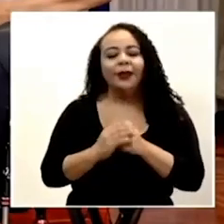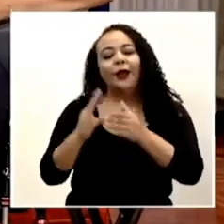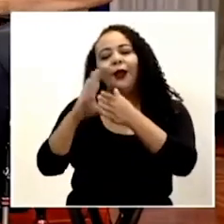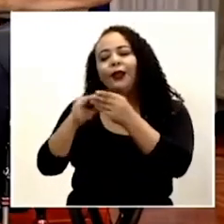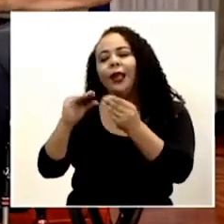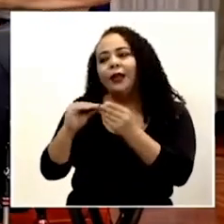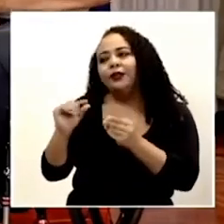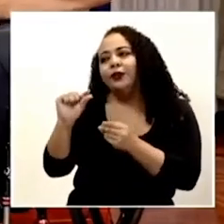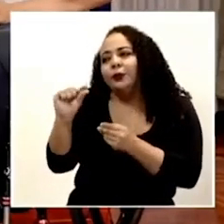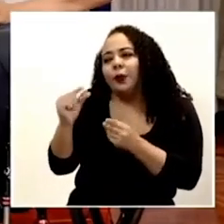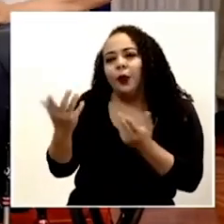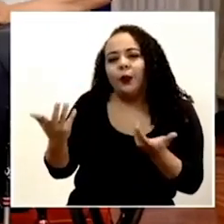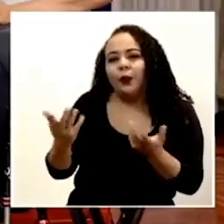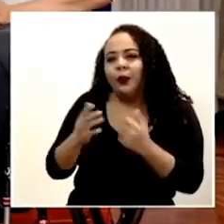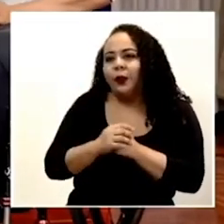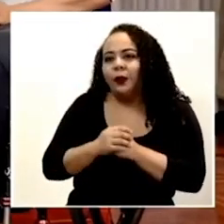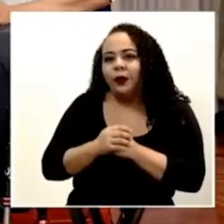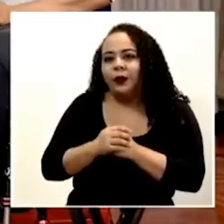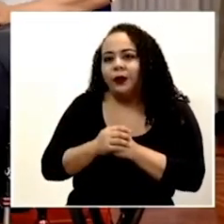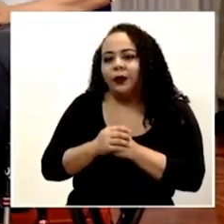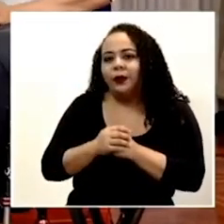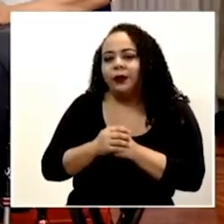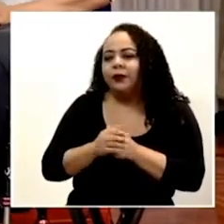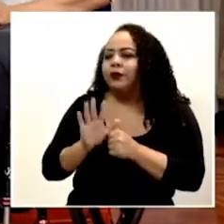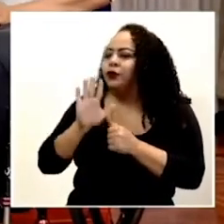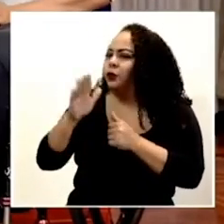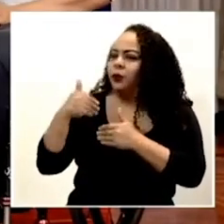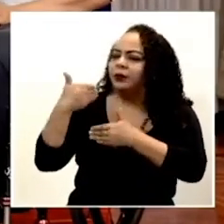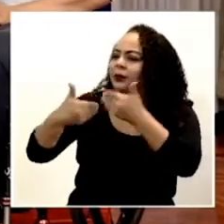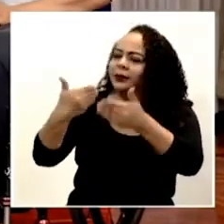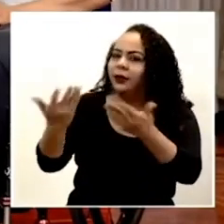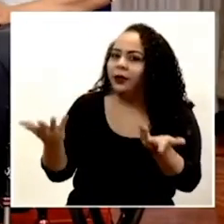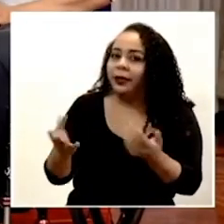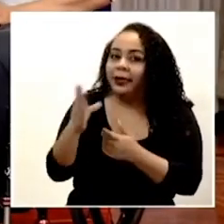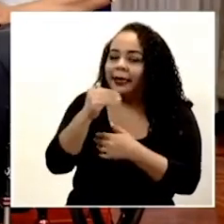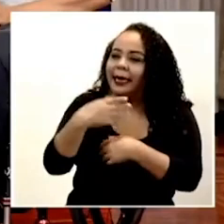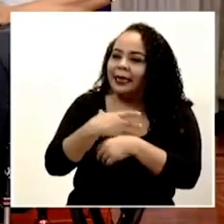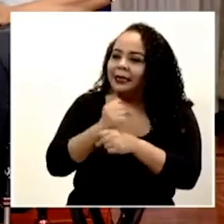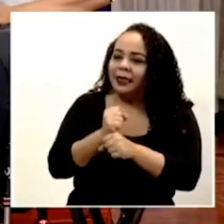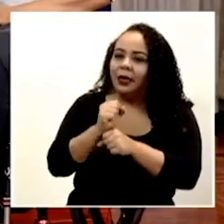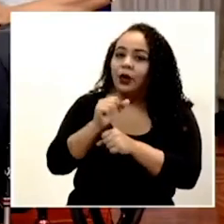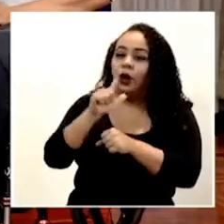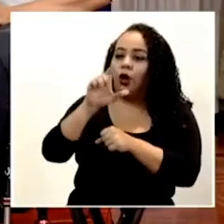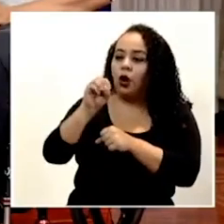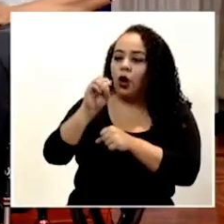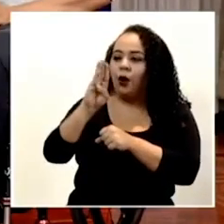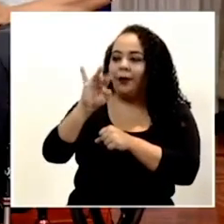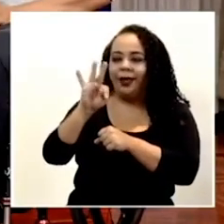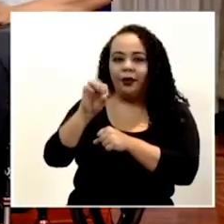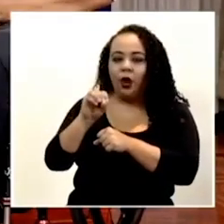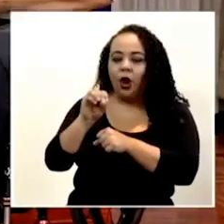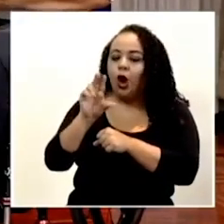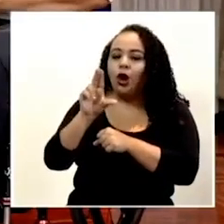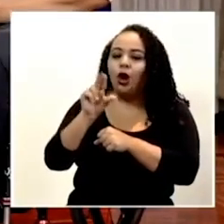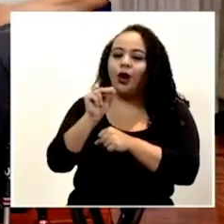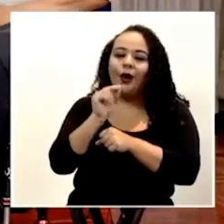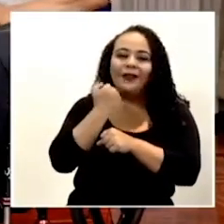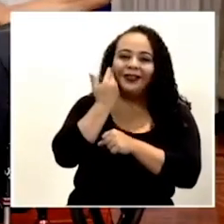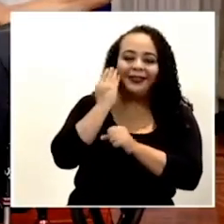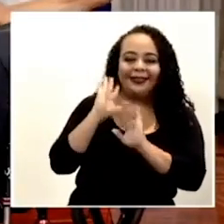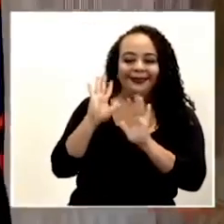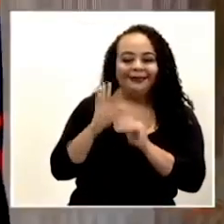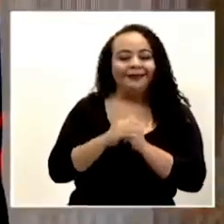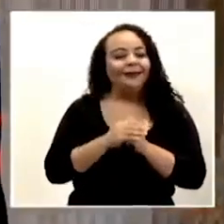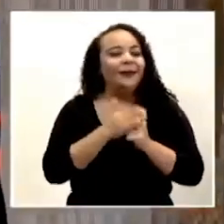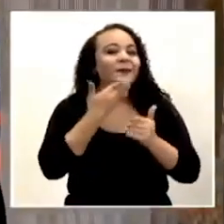poco cuál ha sido tu trayectoria. Y hacelo, Lobito, sin modestia. Bueno,